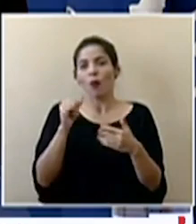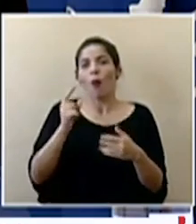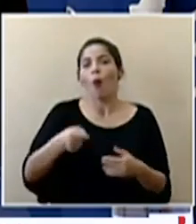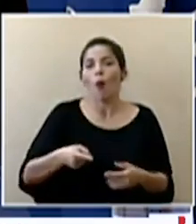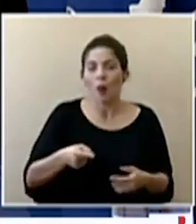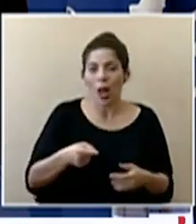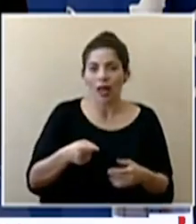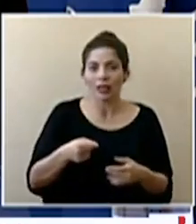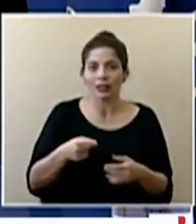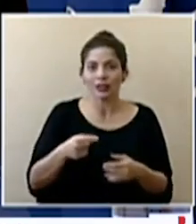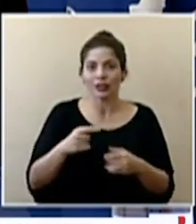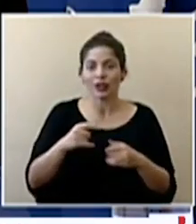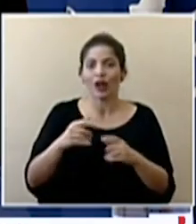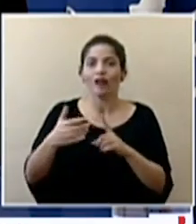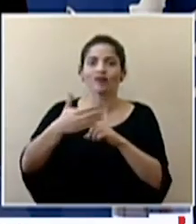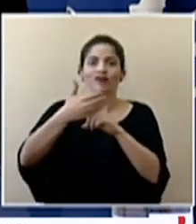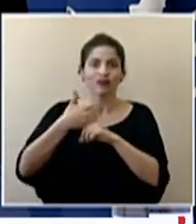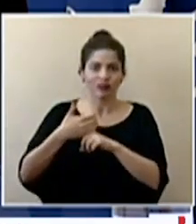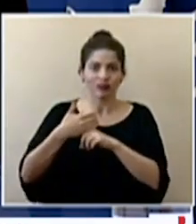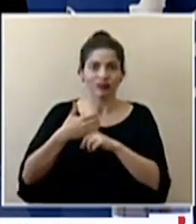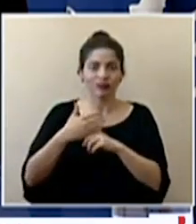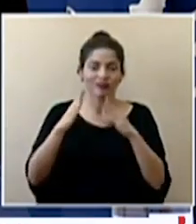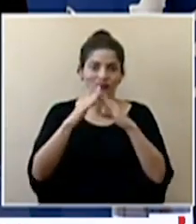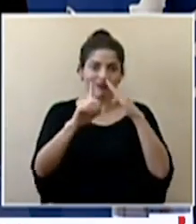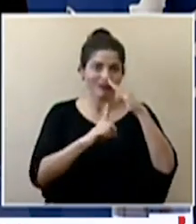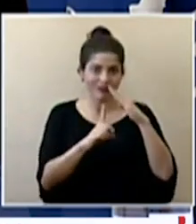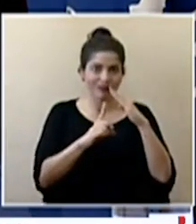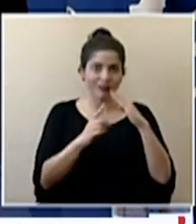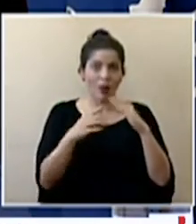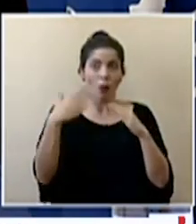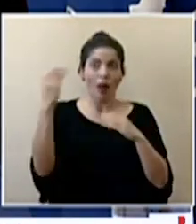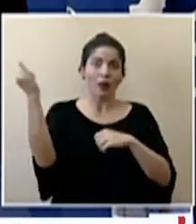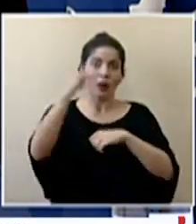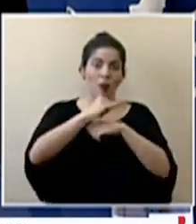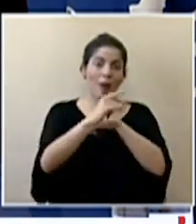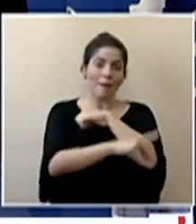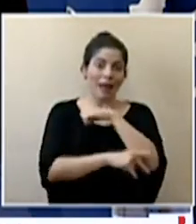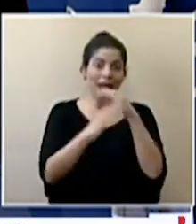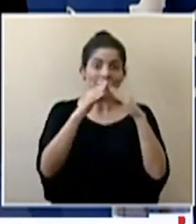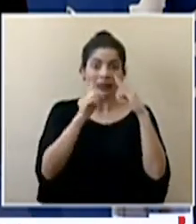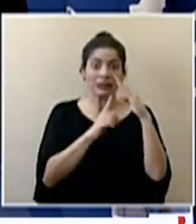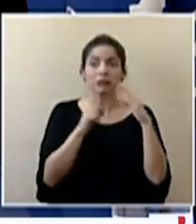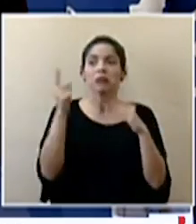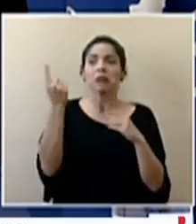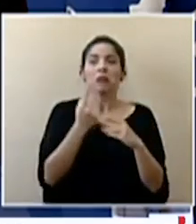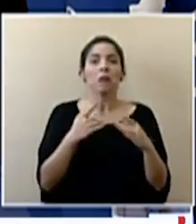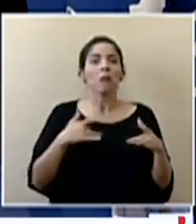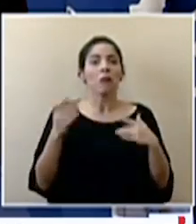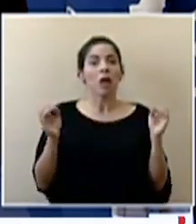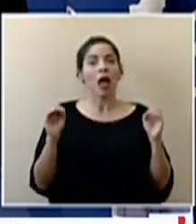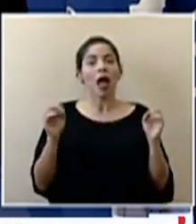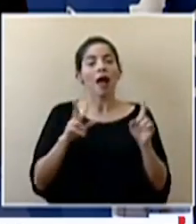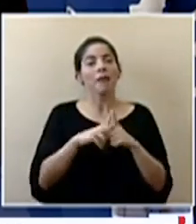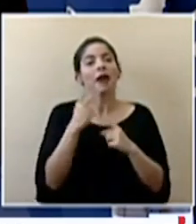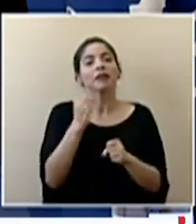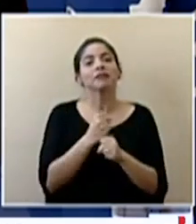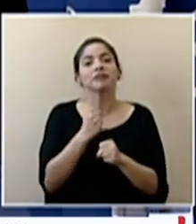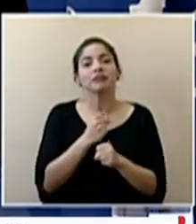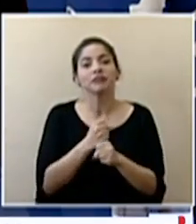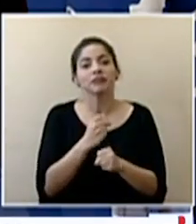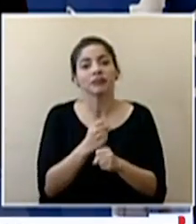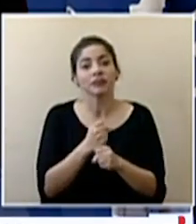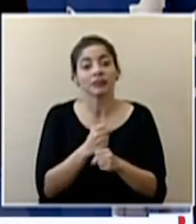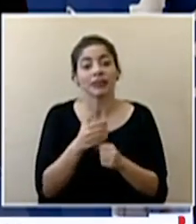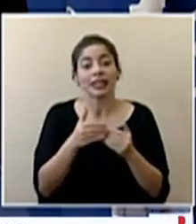obligación de cuarentena después de regresar al país venían sin síntomas comenzaron a trabajar y